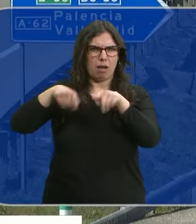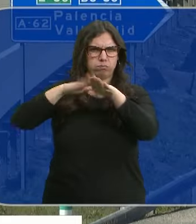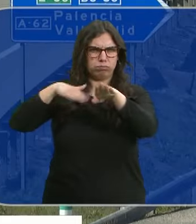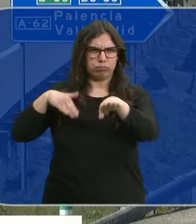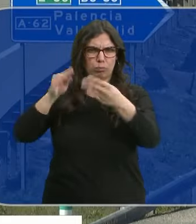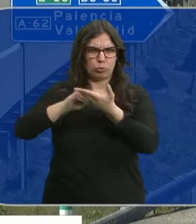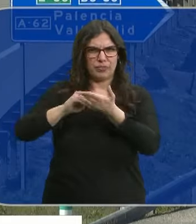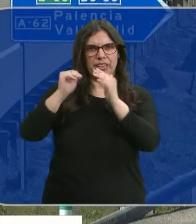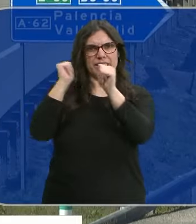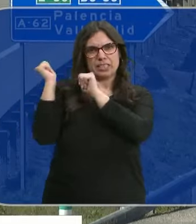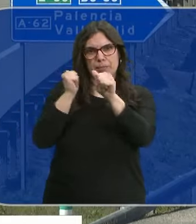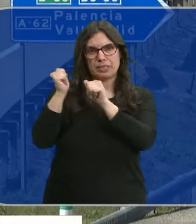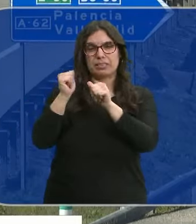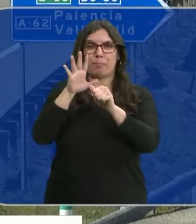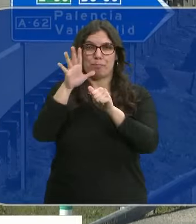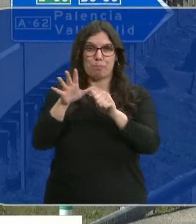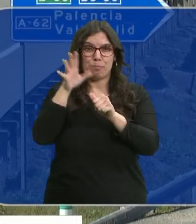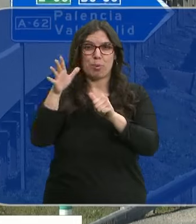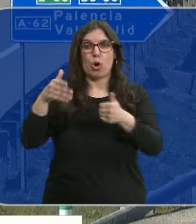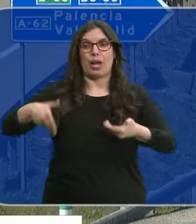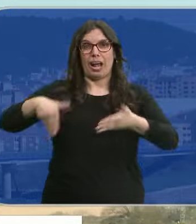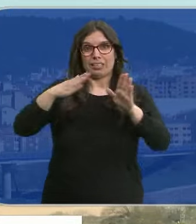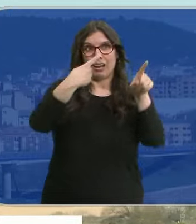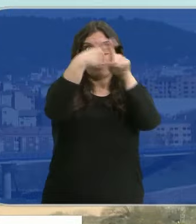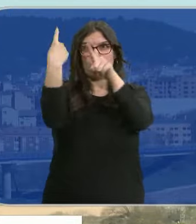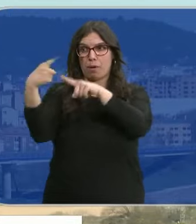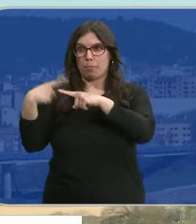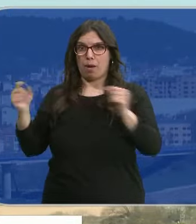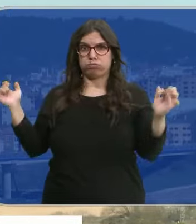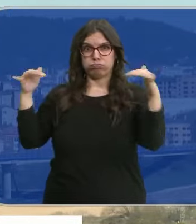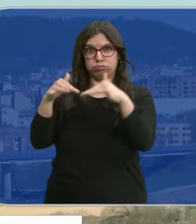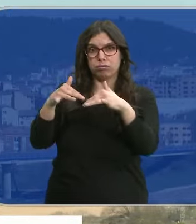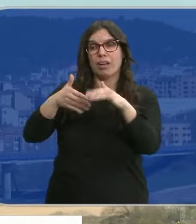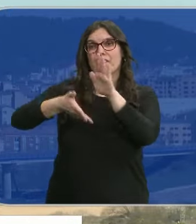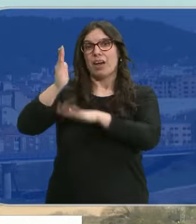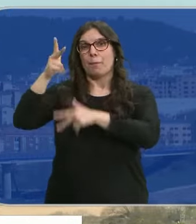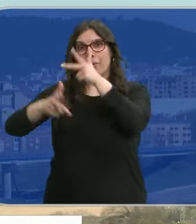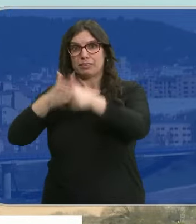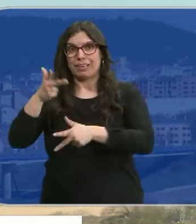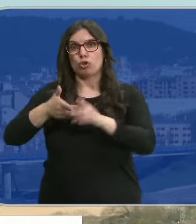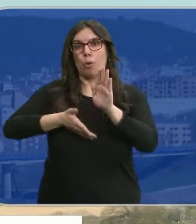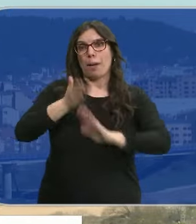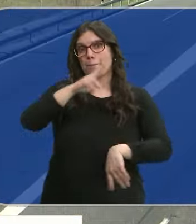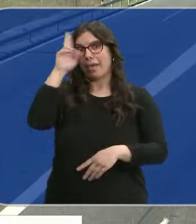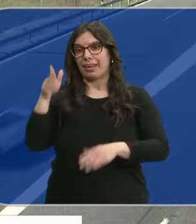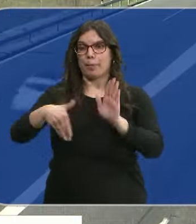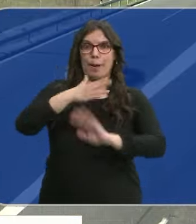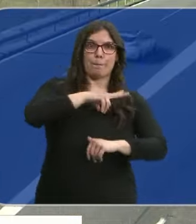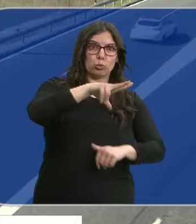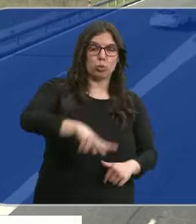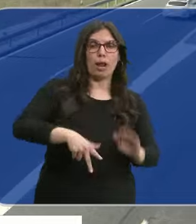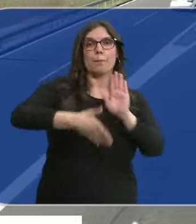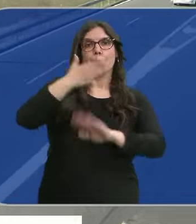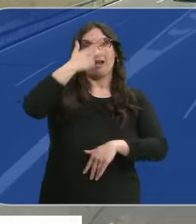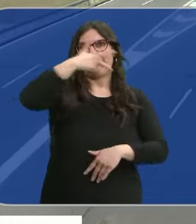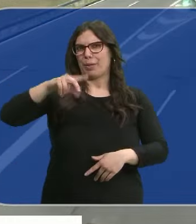especial de Semana Santa, al confluir aquí varias de las carreteras que conectan con el País Vasco, Cantabria, Madrid o Portugal. La primera fase